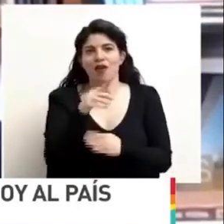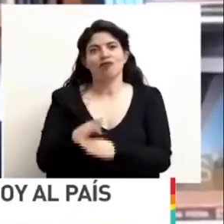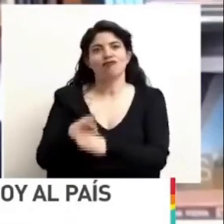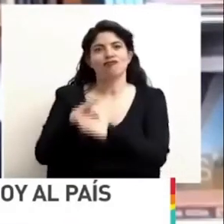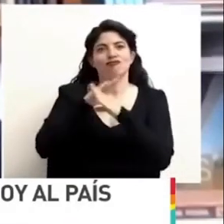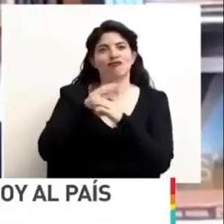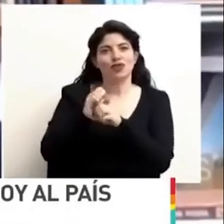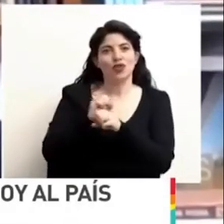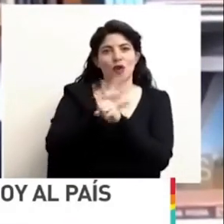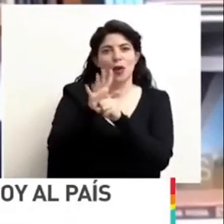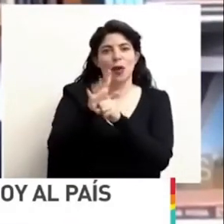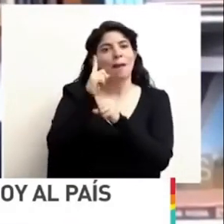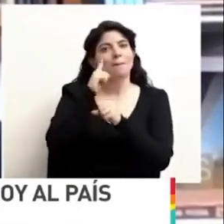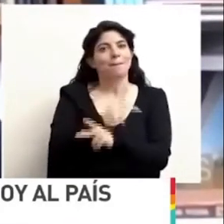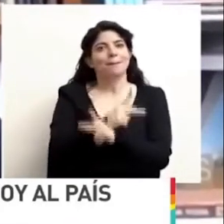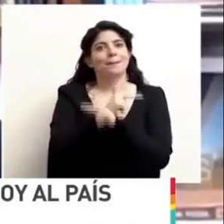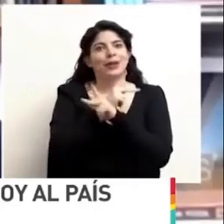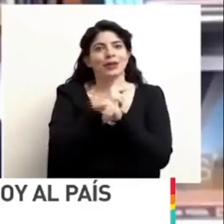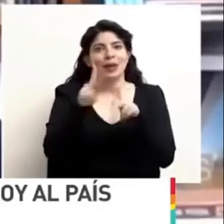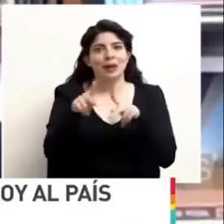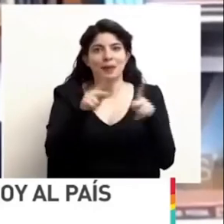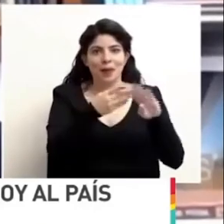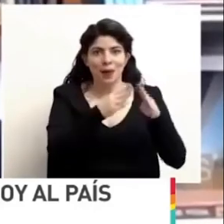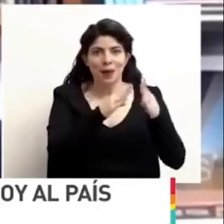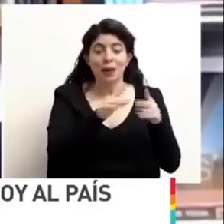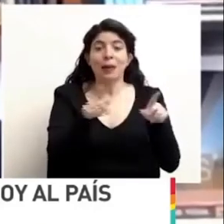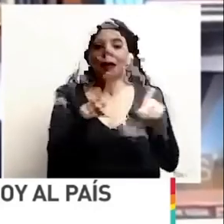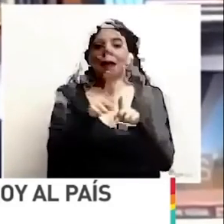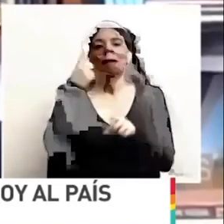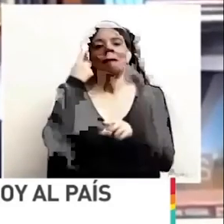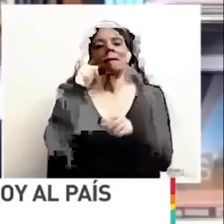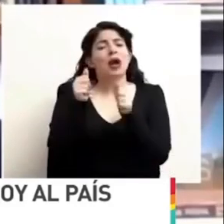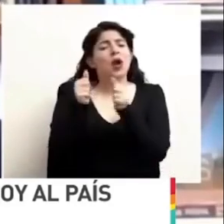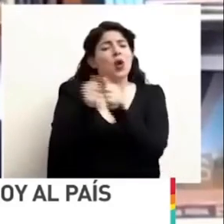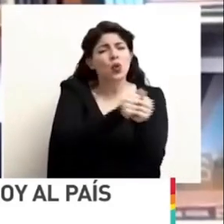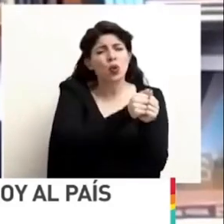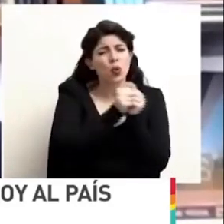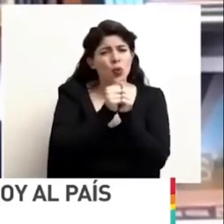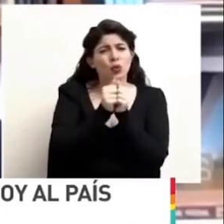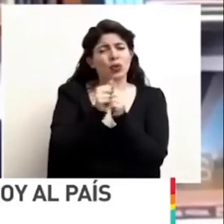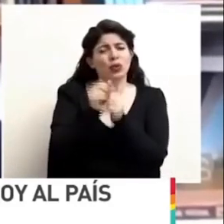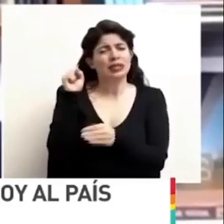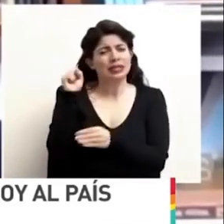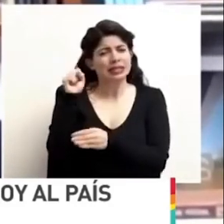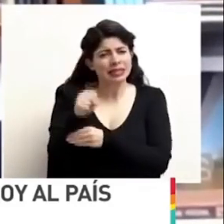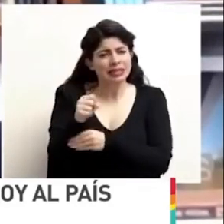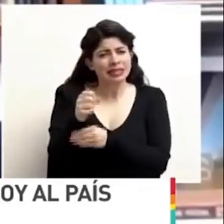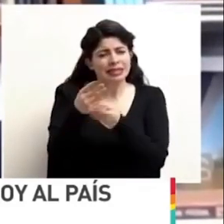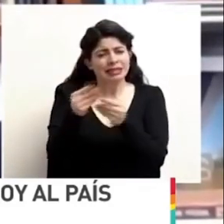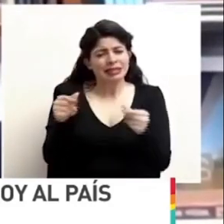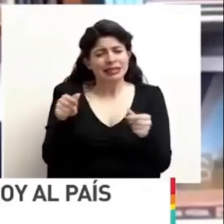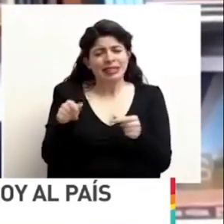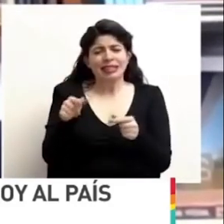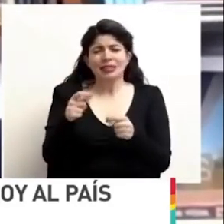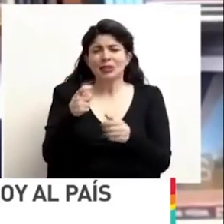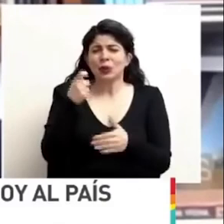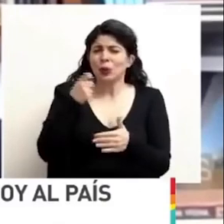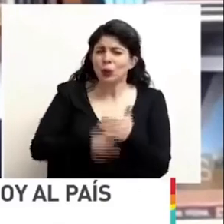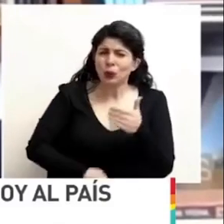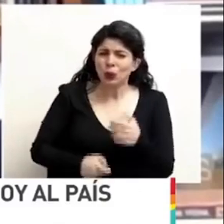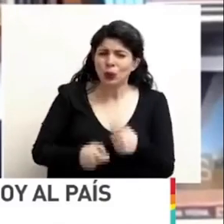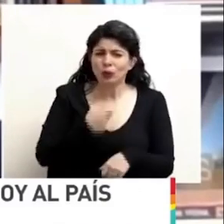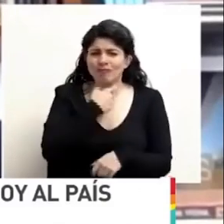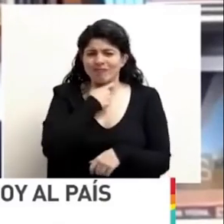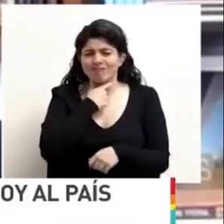para proteger a nuestra población y para superar juntas y juntos esta dura crisis que ha provocado la